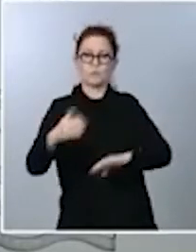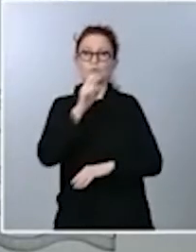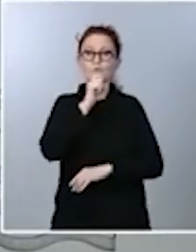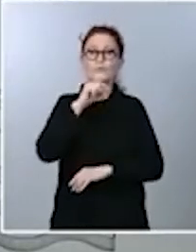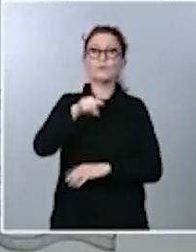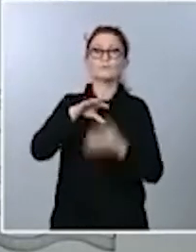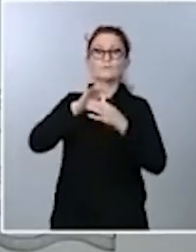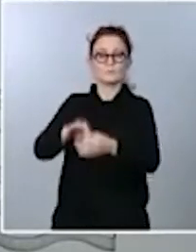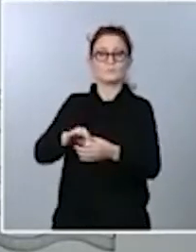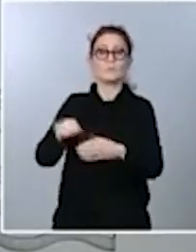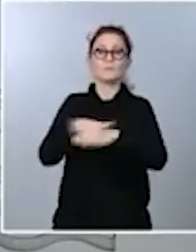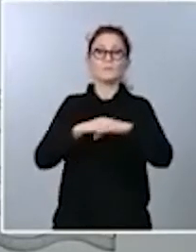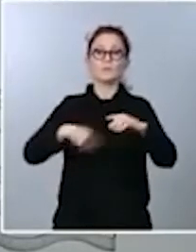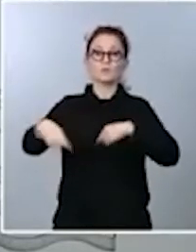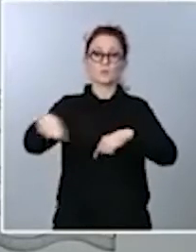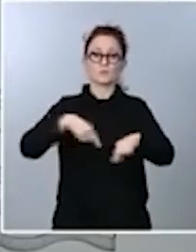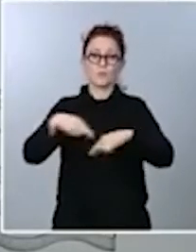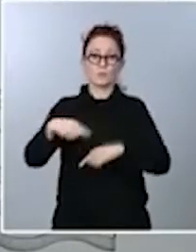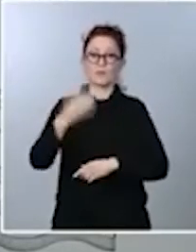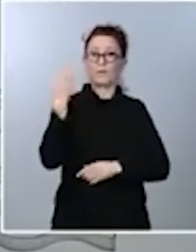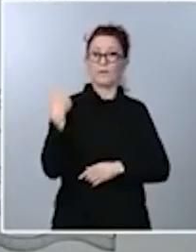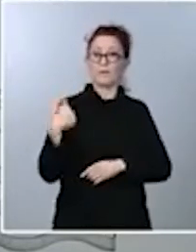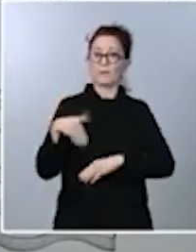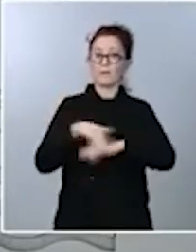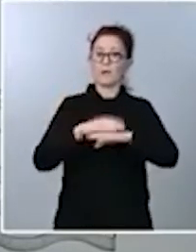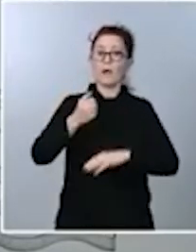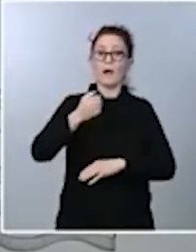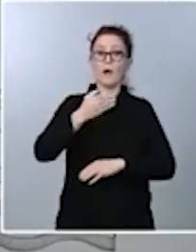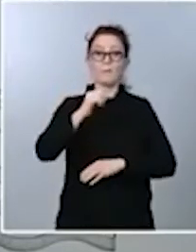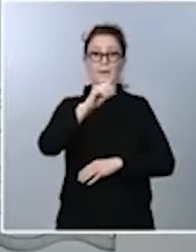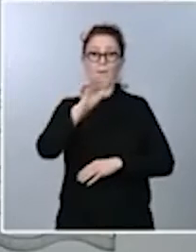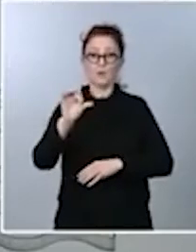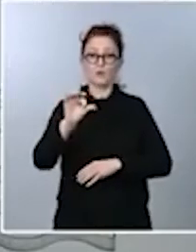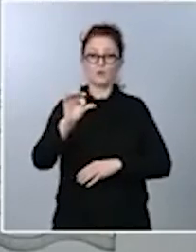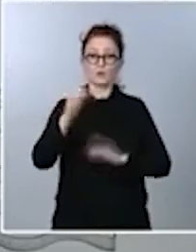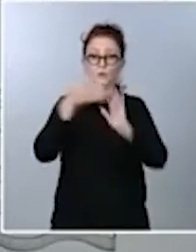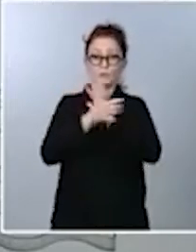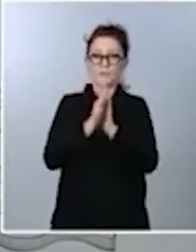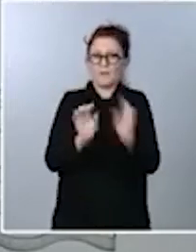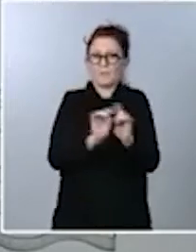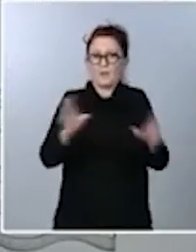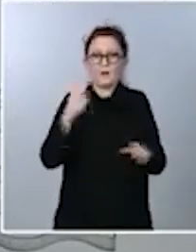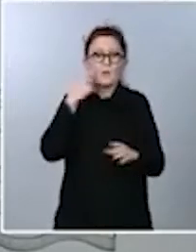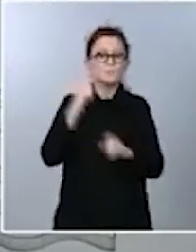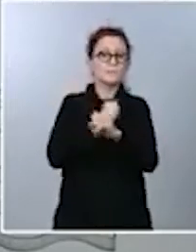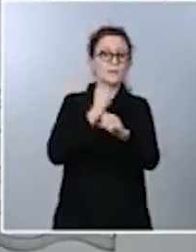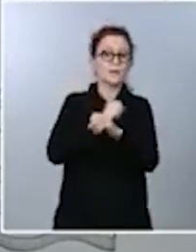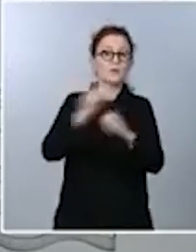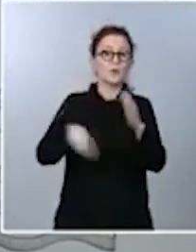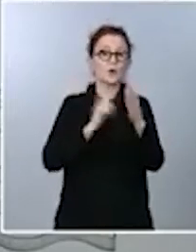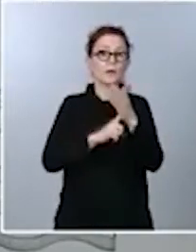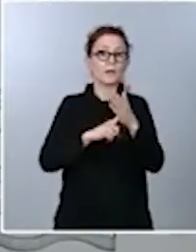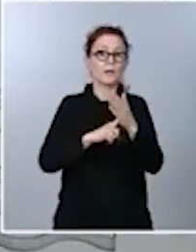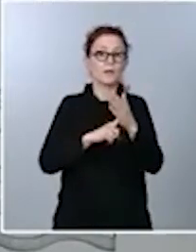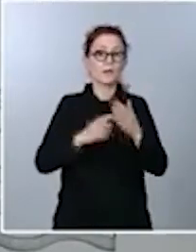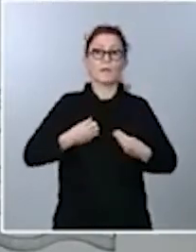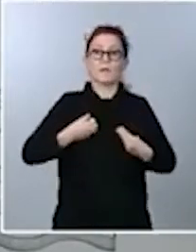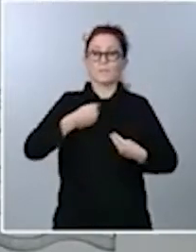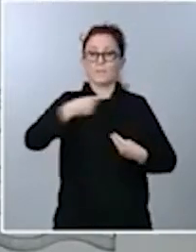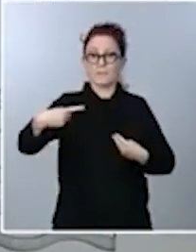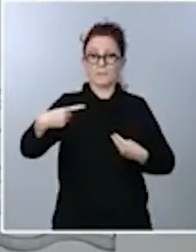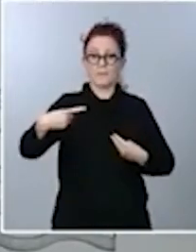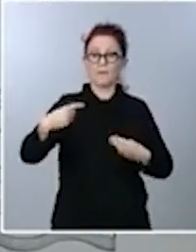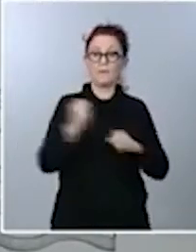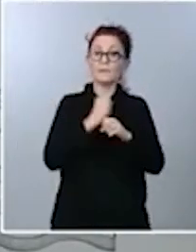El señor Avalos ayer fue muy claro respecto a que está trabajando en esta ley de vivienda, que está justamente trabajando con el conjunto de